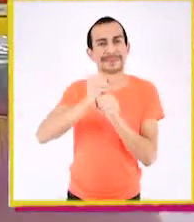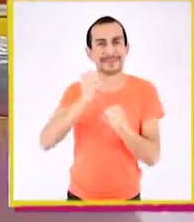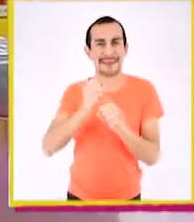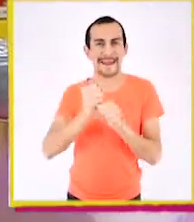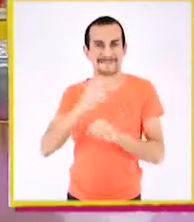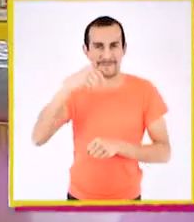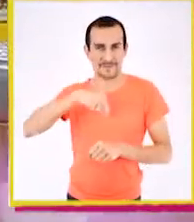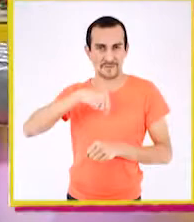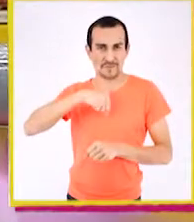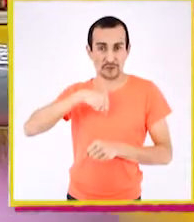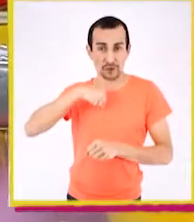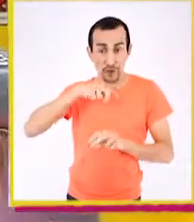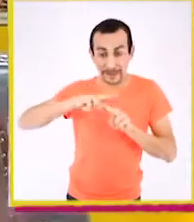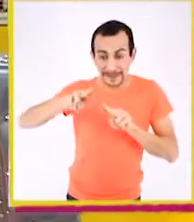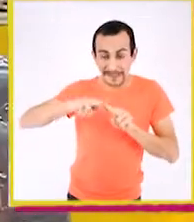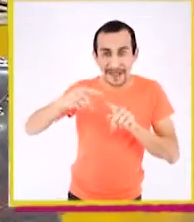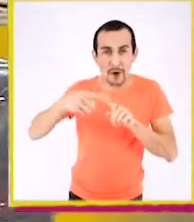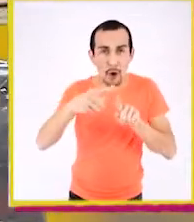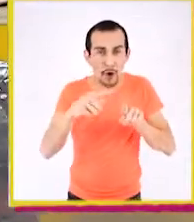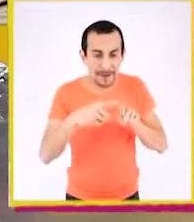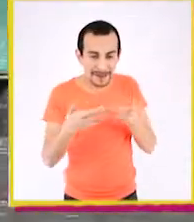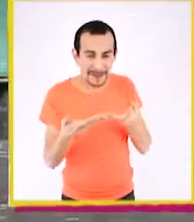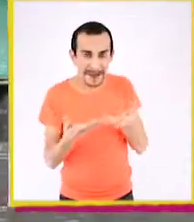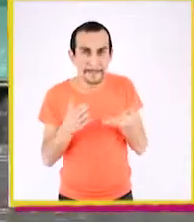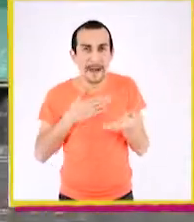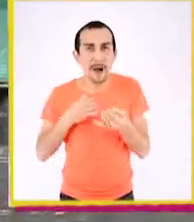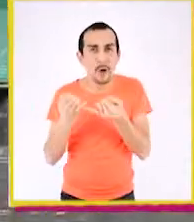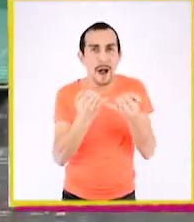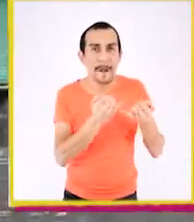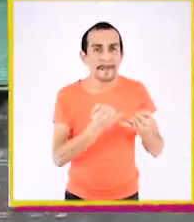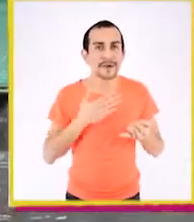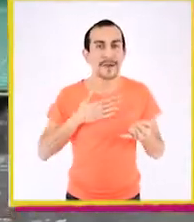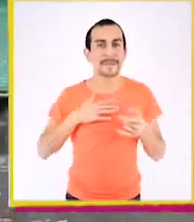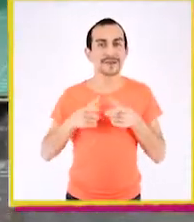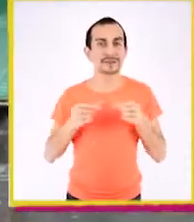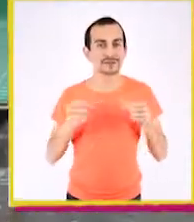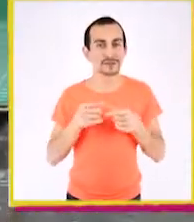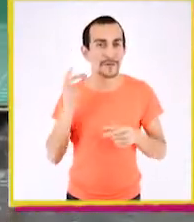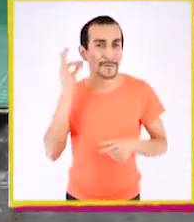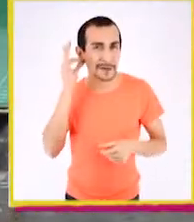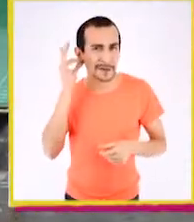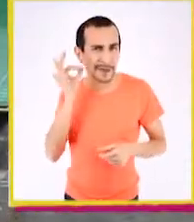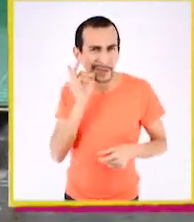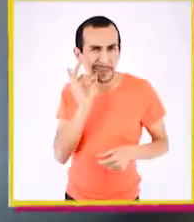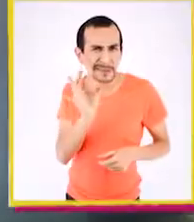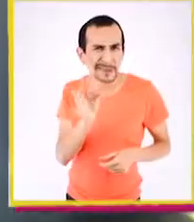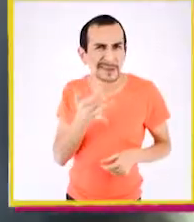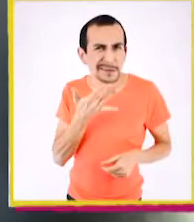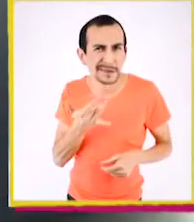trabajo. Yo hice estas otras que están acá para los amigos de mi sobrina. ¿Qué dicen?